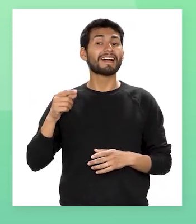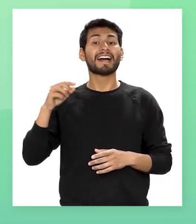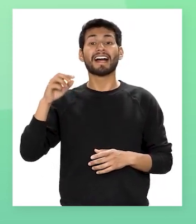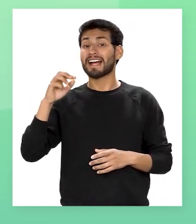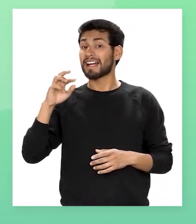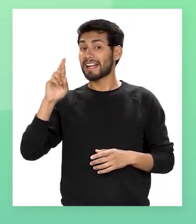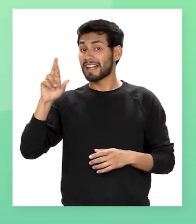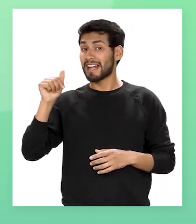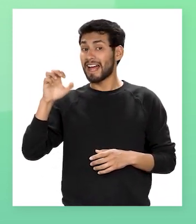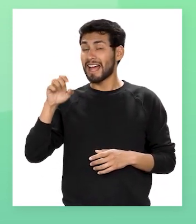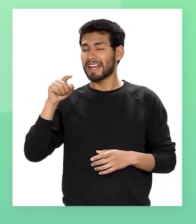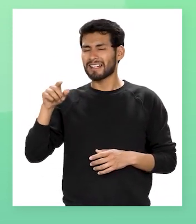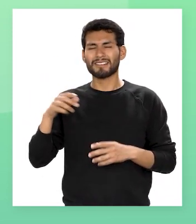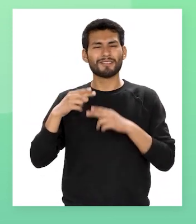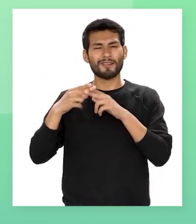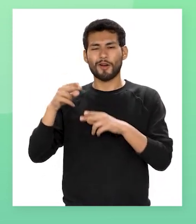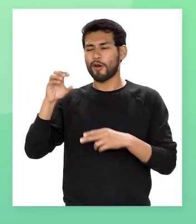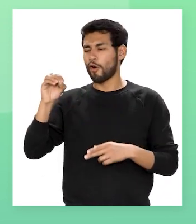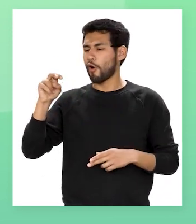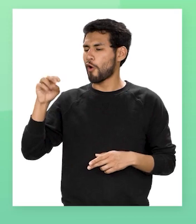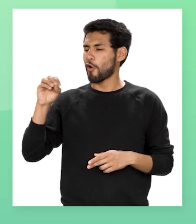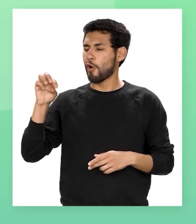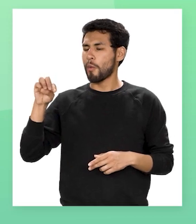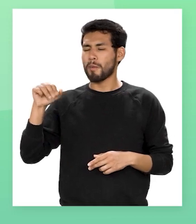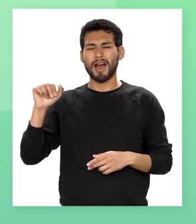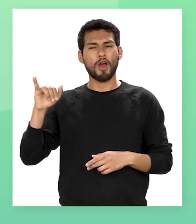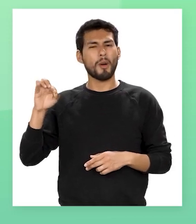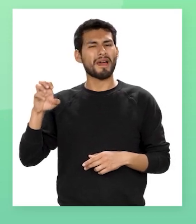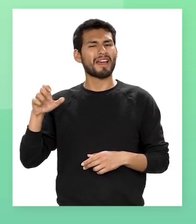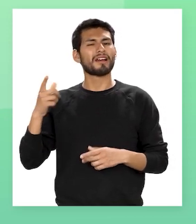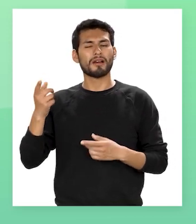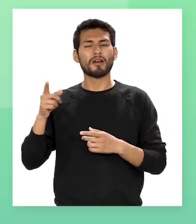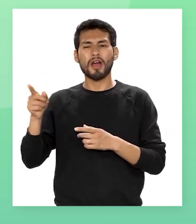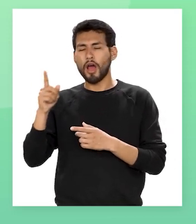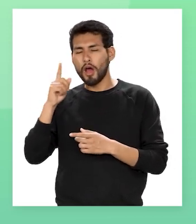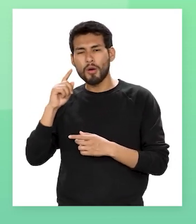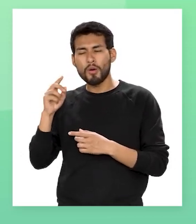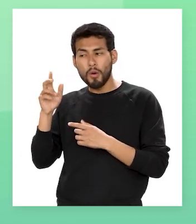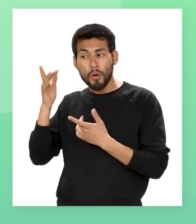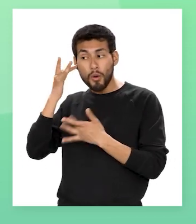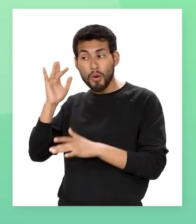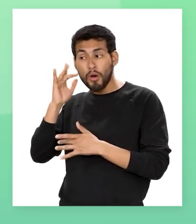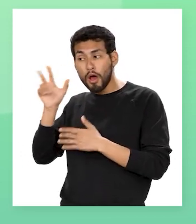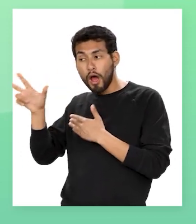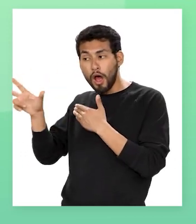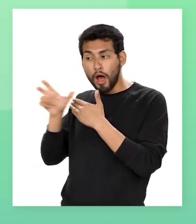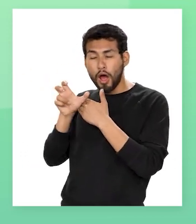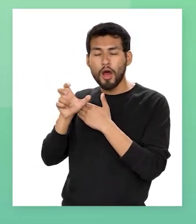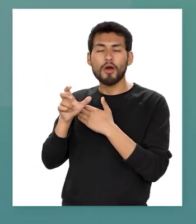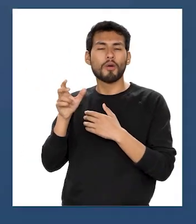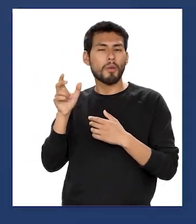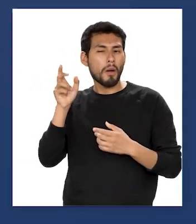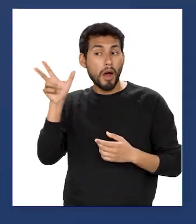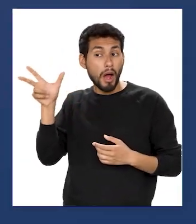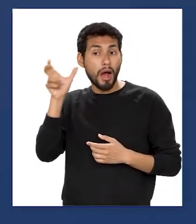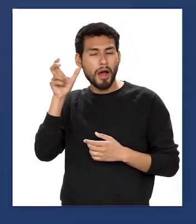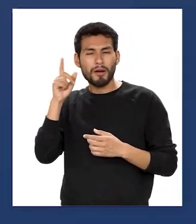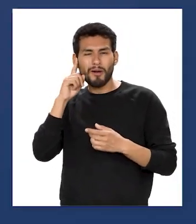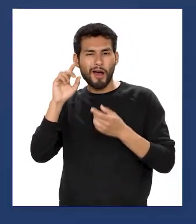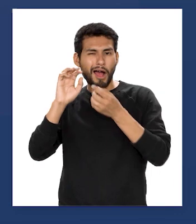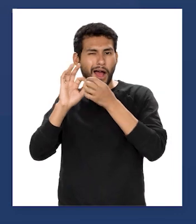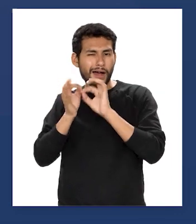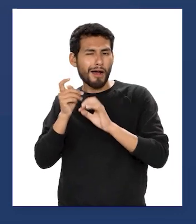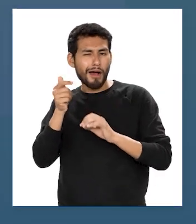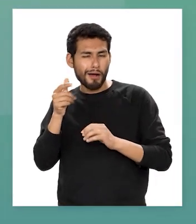Española define la onomatopeia como la formación de una palabra por imitación del sonido de aquello que designa Y lógicamente,